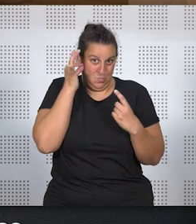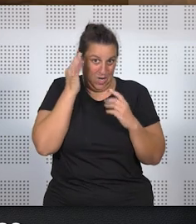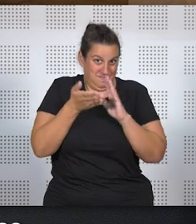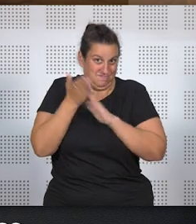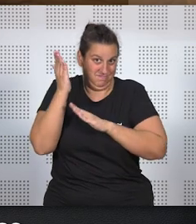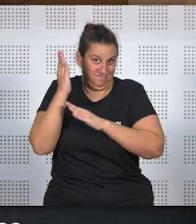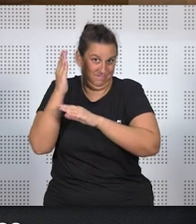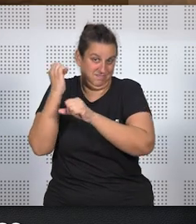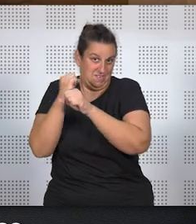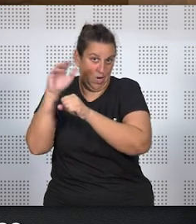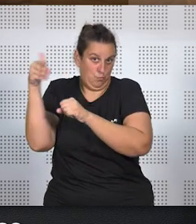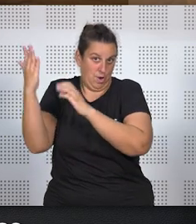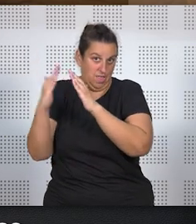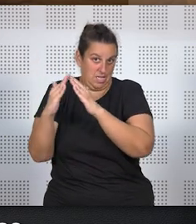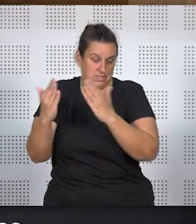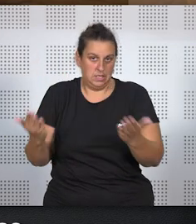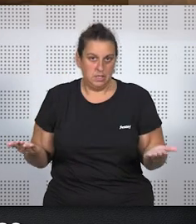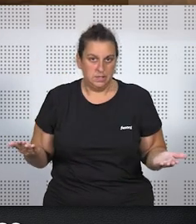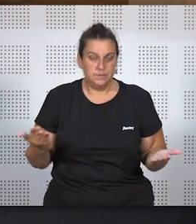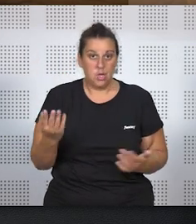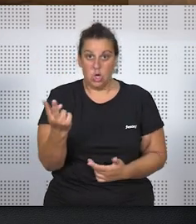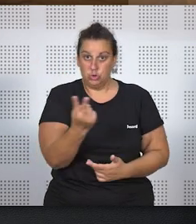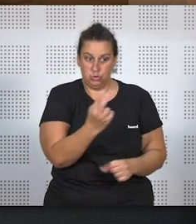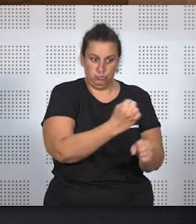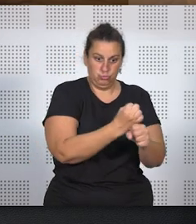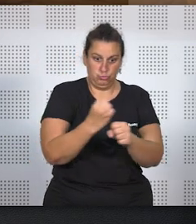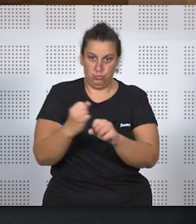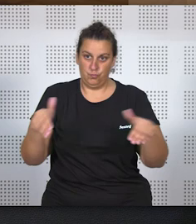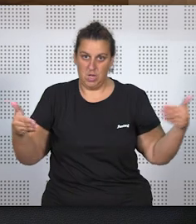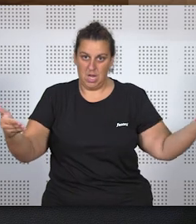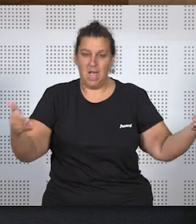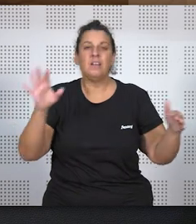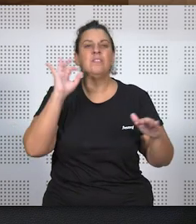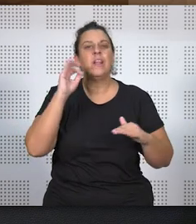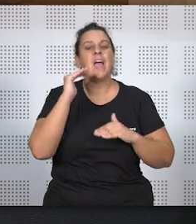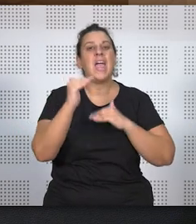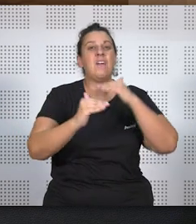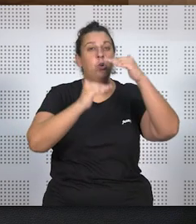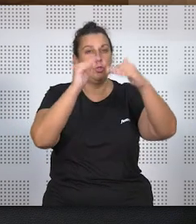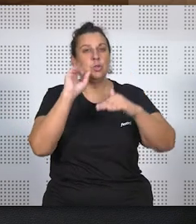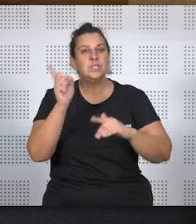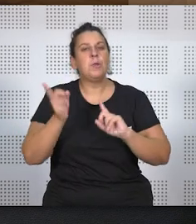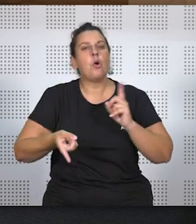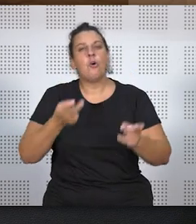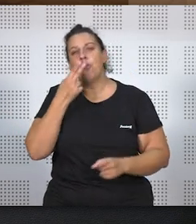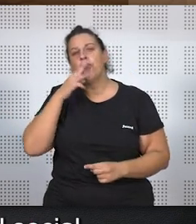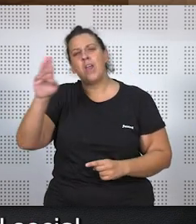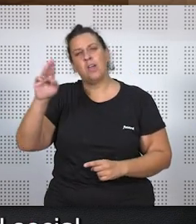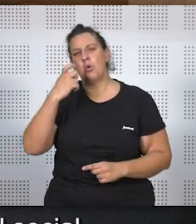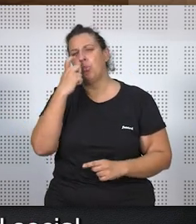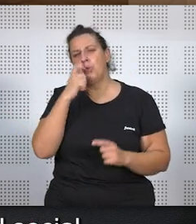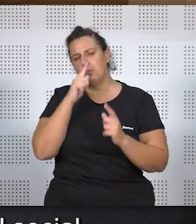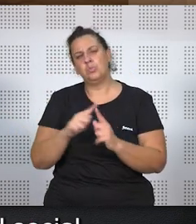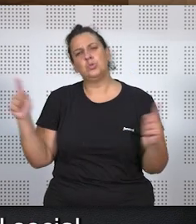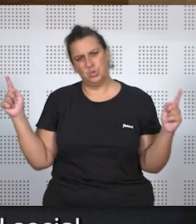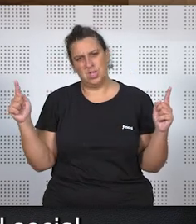a trabajar los dos. Es verdad que hay una cierta evolución, pero también es que el franquismo dura mucho. Entonces,